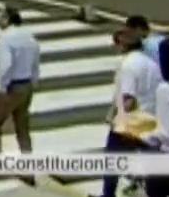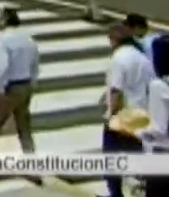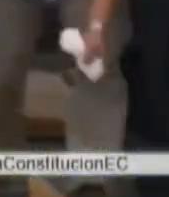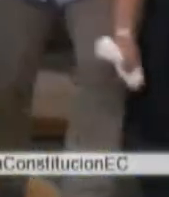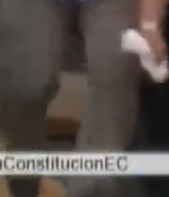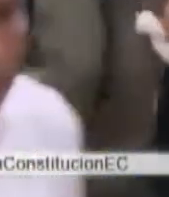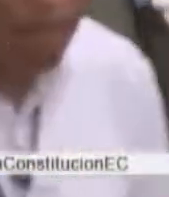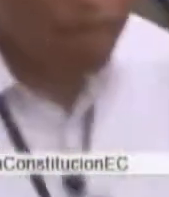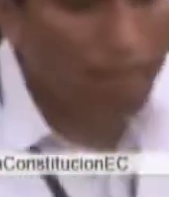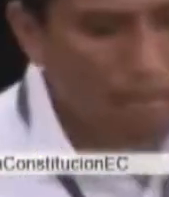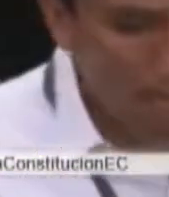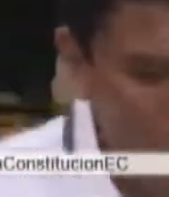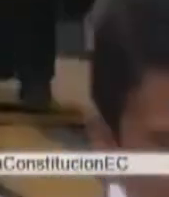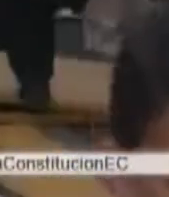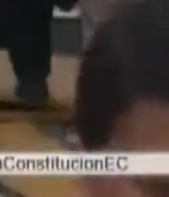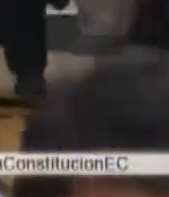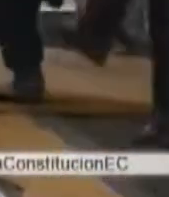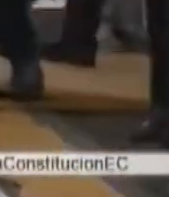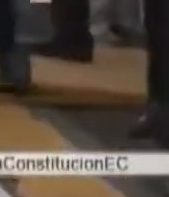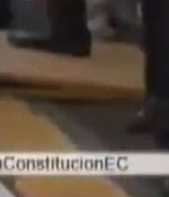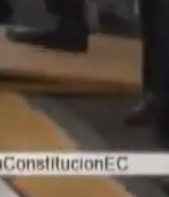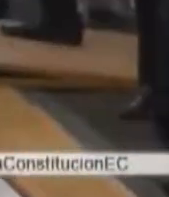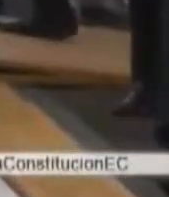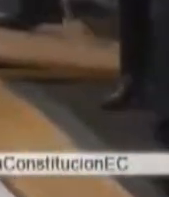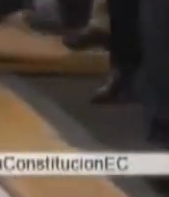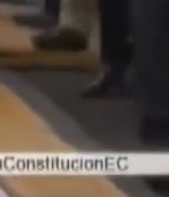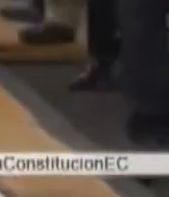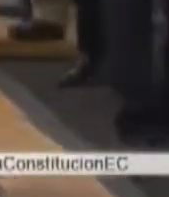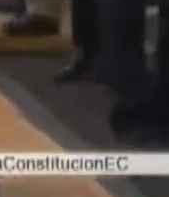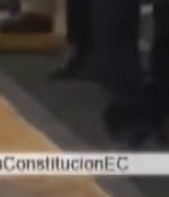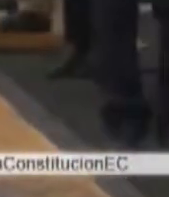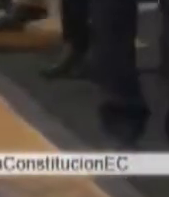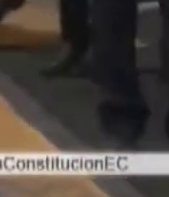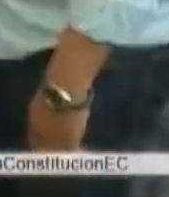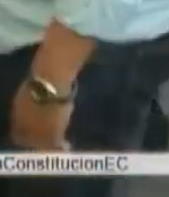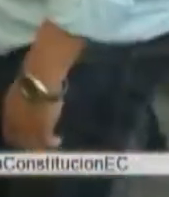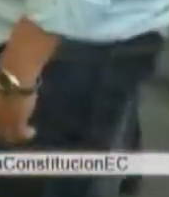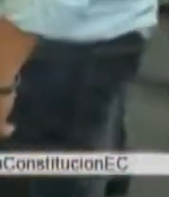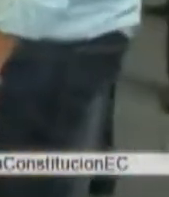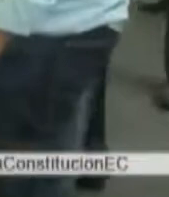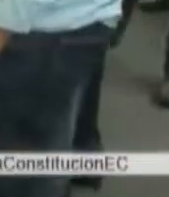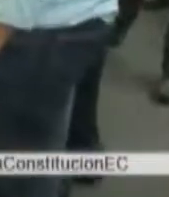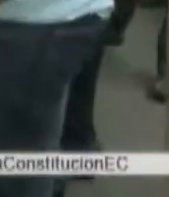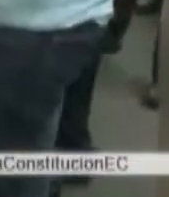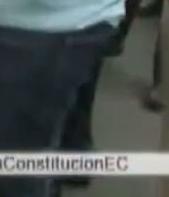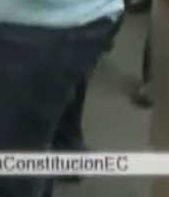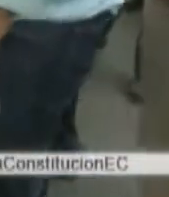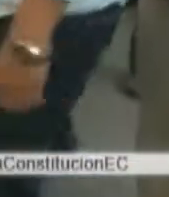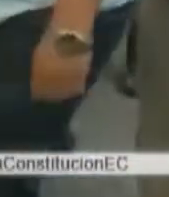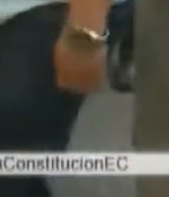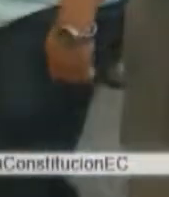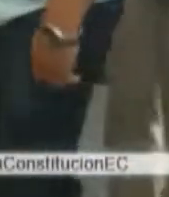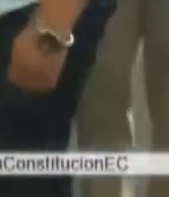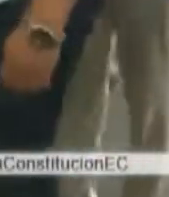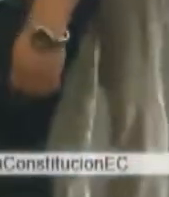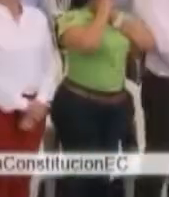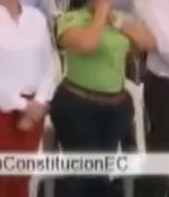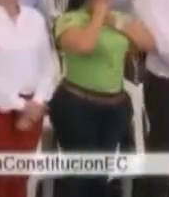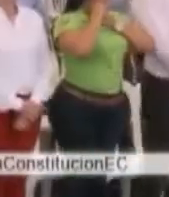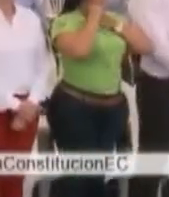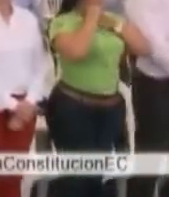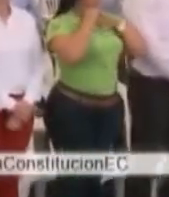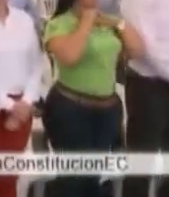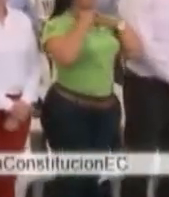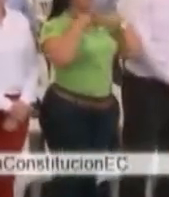aniversario del referéndum aprobatorio de la Constitución de la República del Ecuador en Montecristi, provincia de Manaví. En el acto